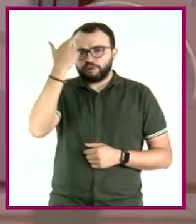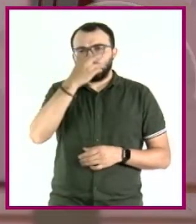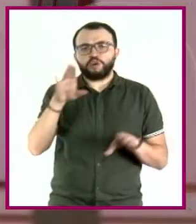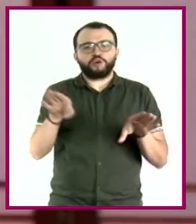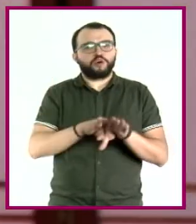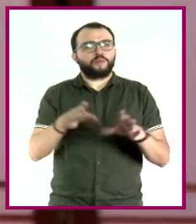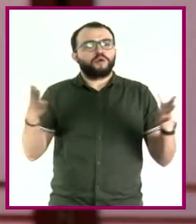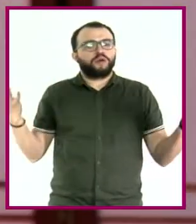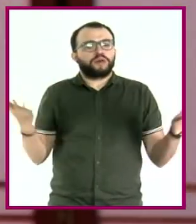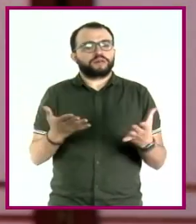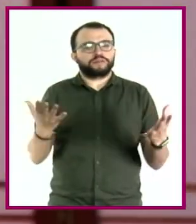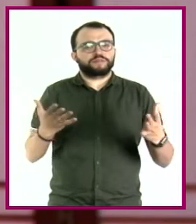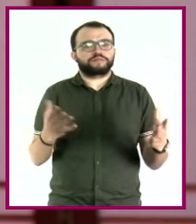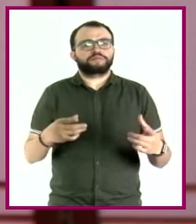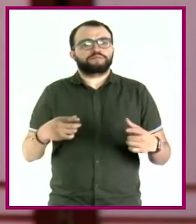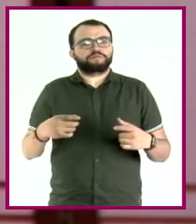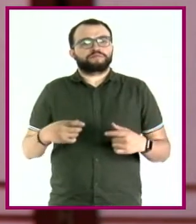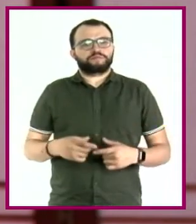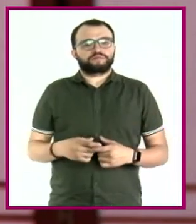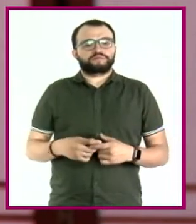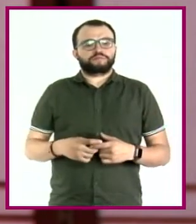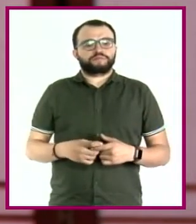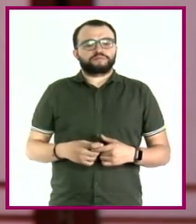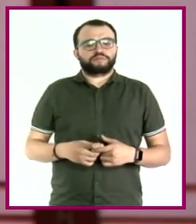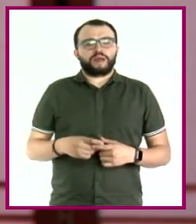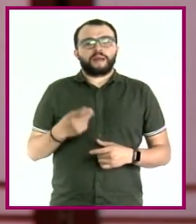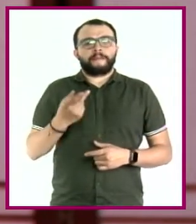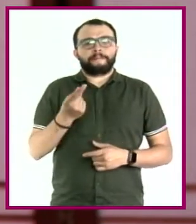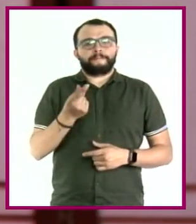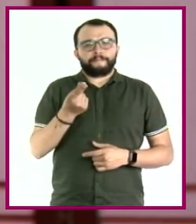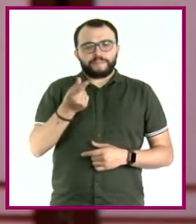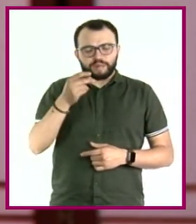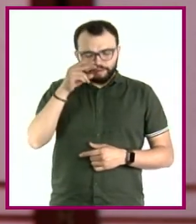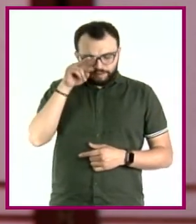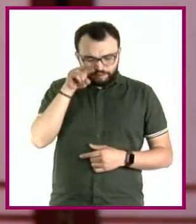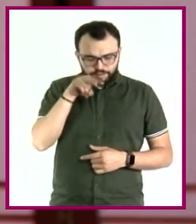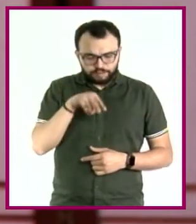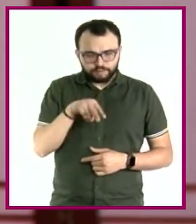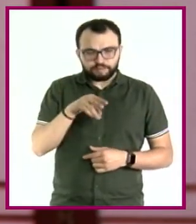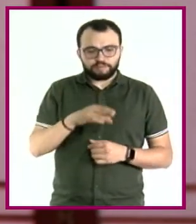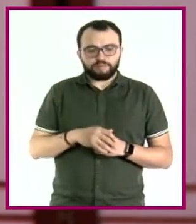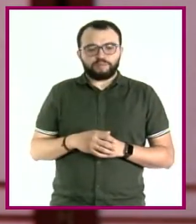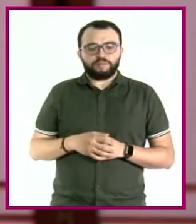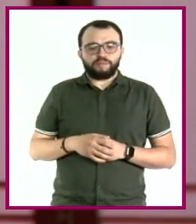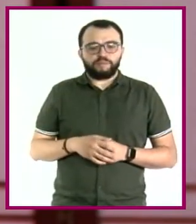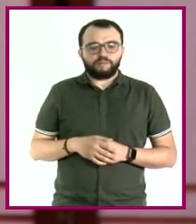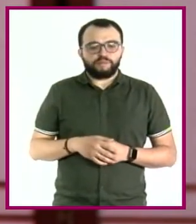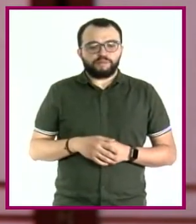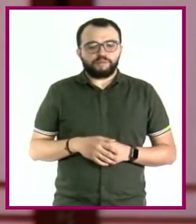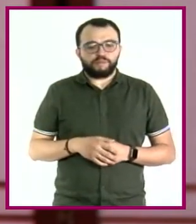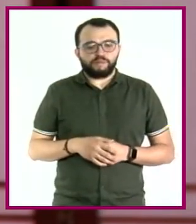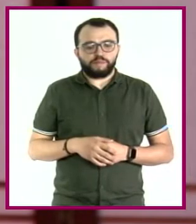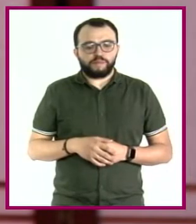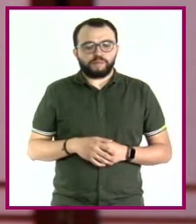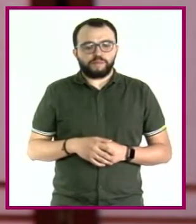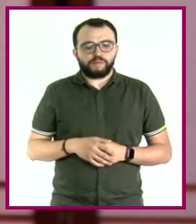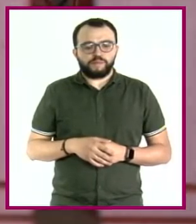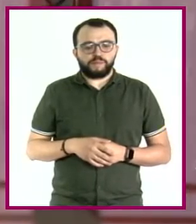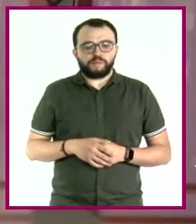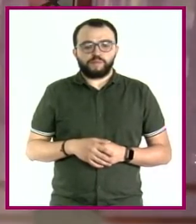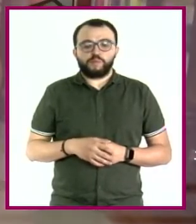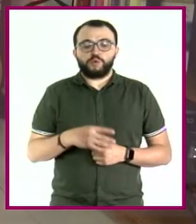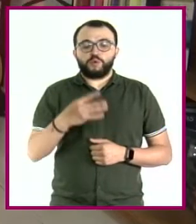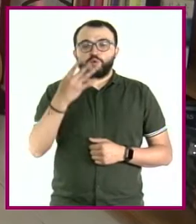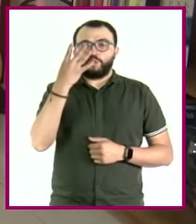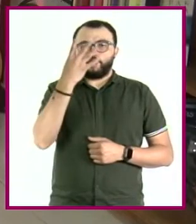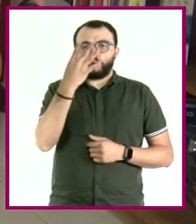correctamente la postura de perro mirando hacia abajo. En sánscrito, Adho Mukha Svanasana. Pasamos nuevamente cuatro puntos